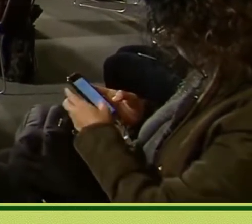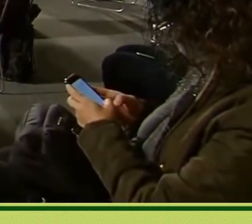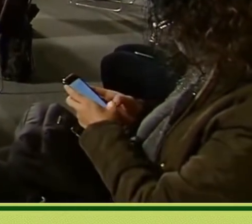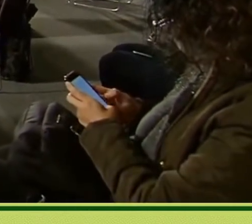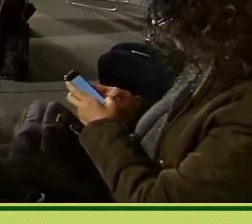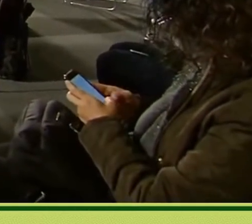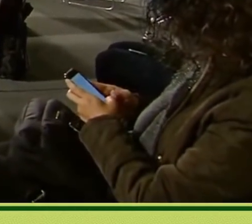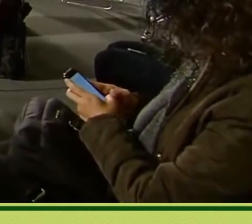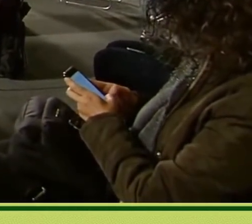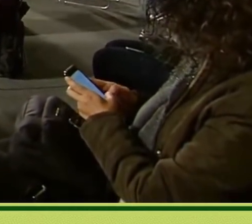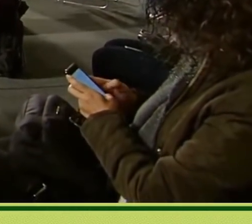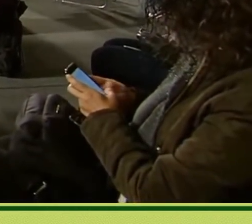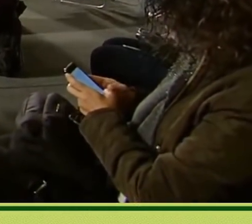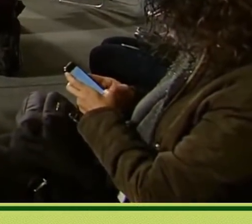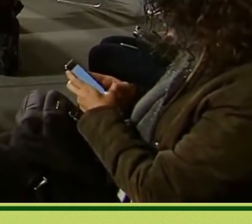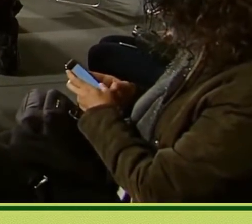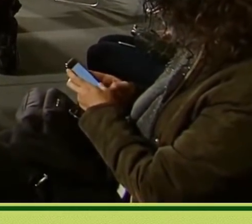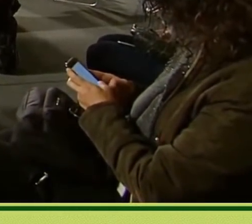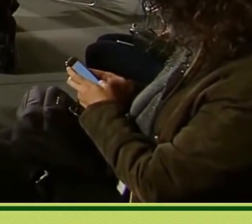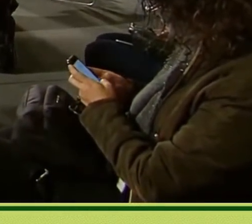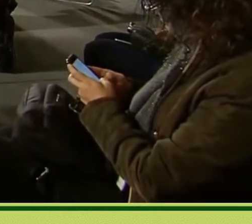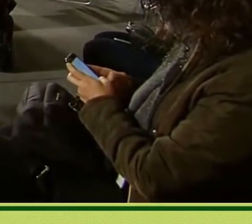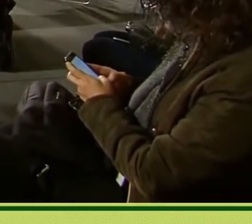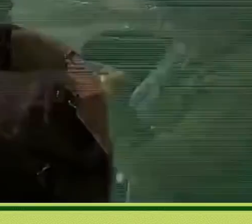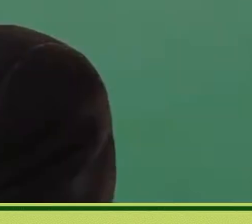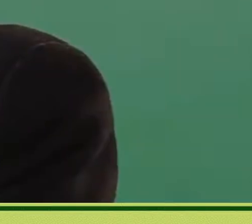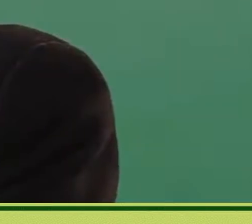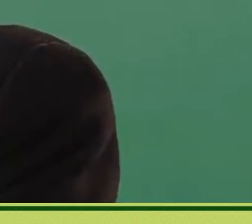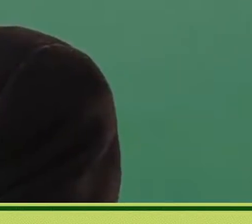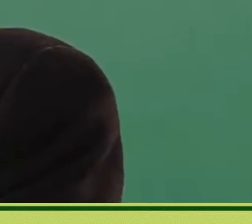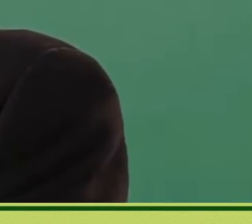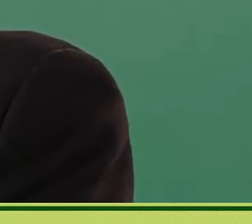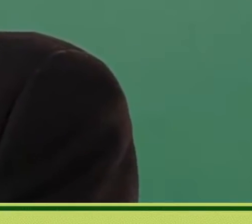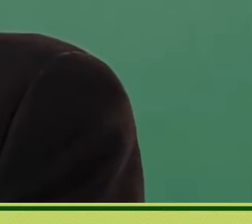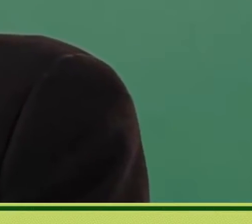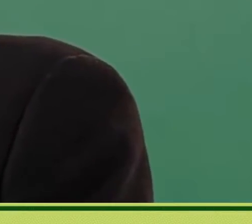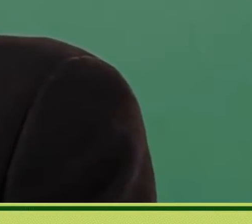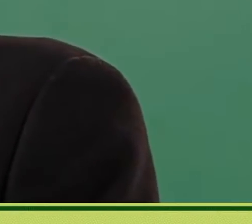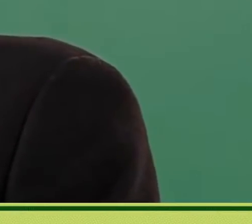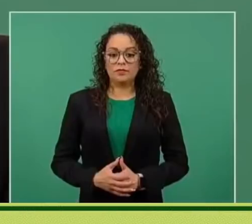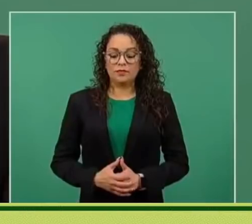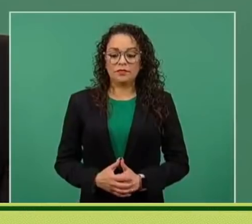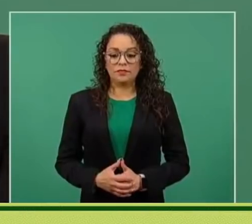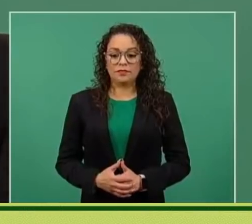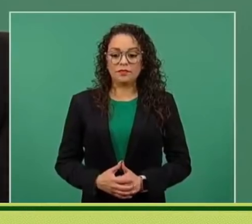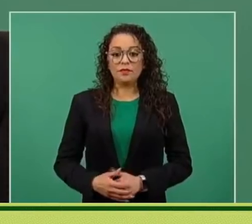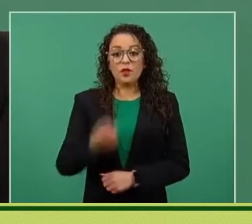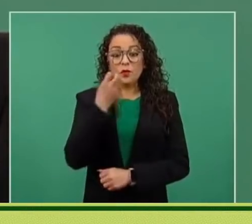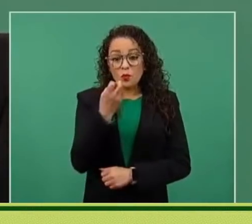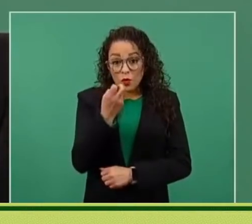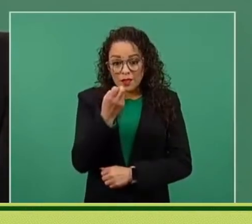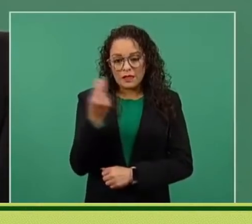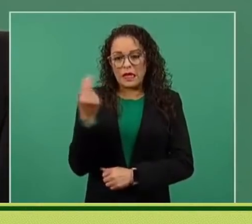Por eso hemos tenido que ayudar, sobre todo para el pago de